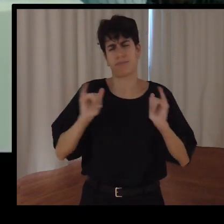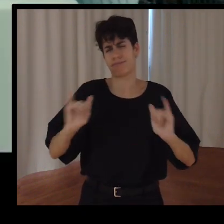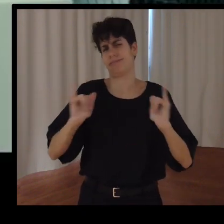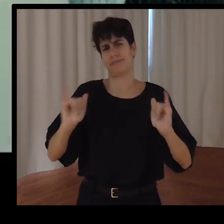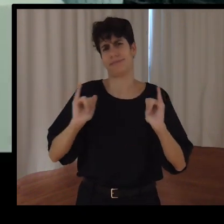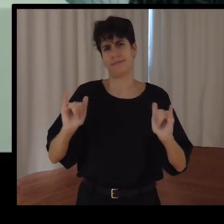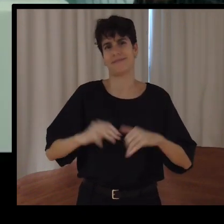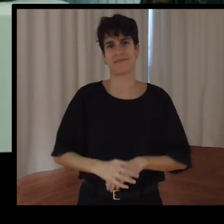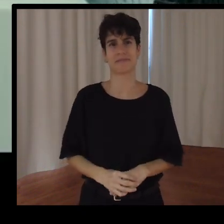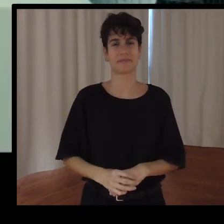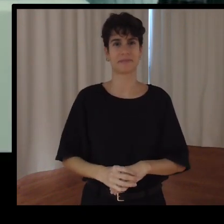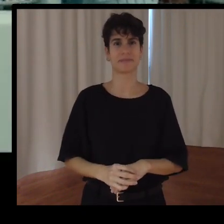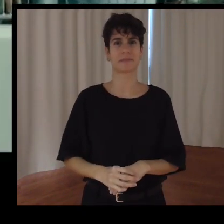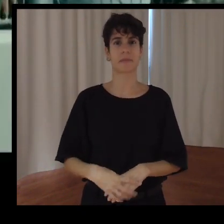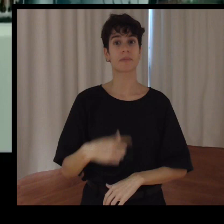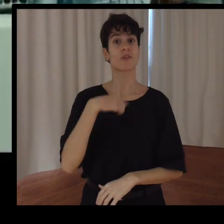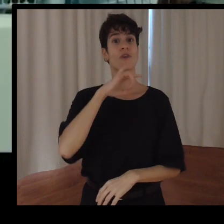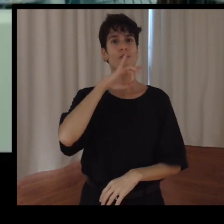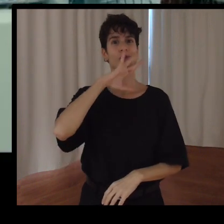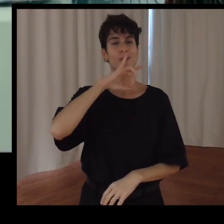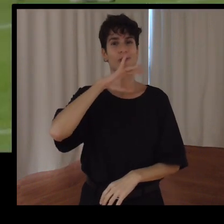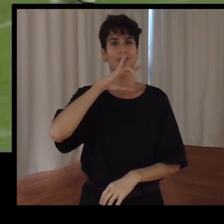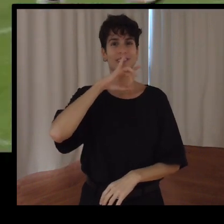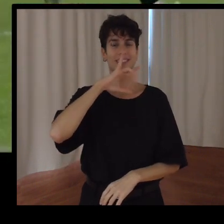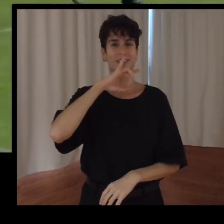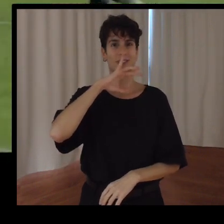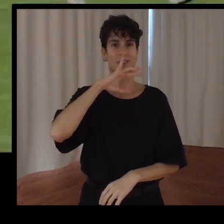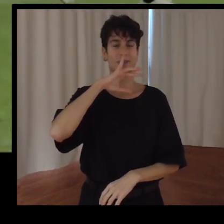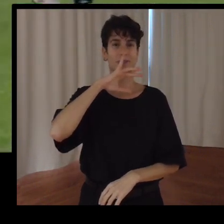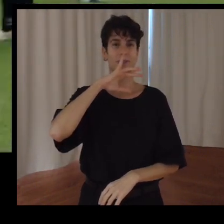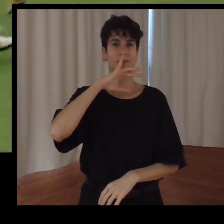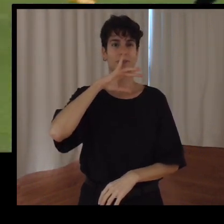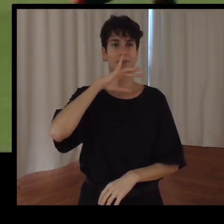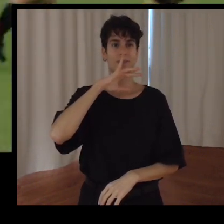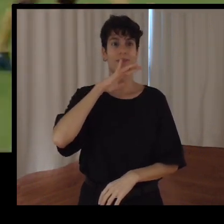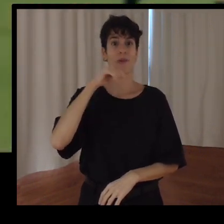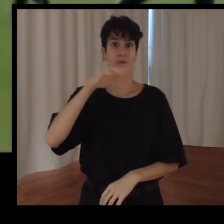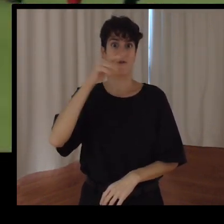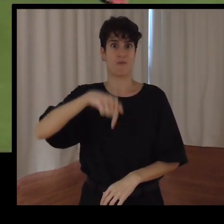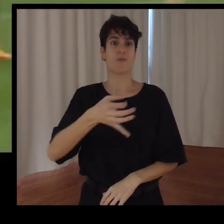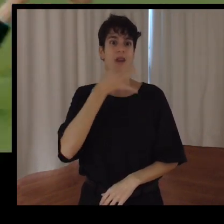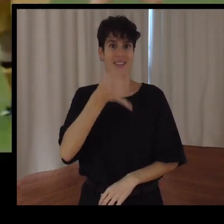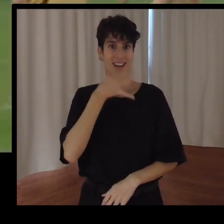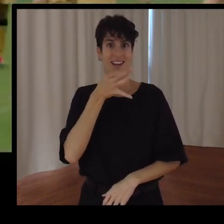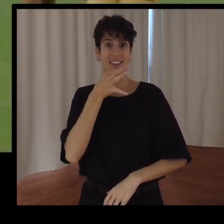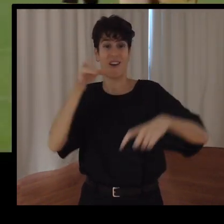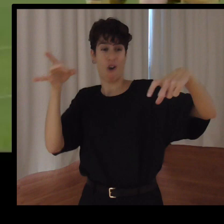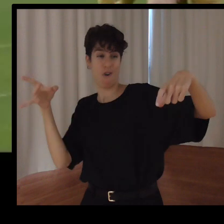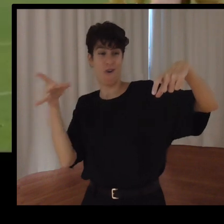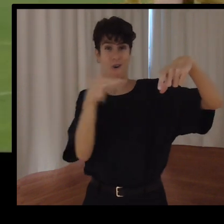estoy muy contento de esta tarde que he marcado un gol y la afición ha estado muy